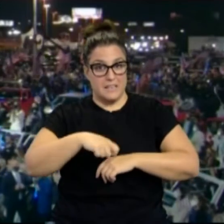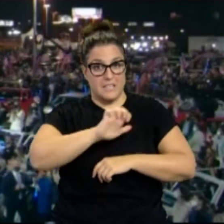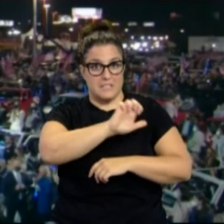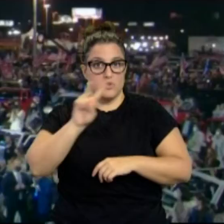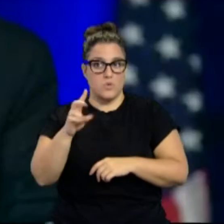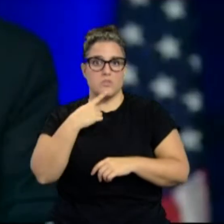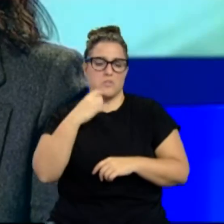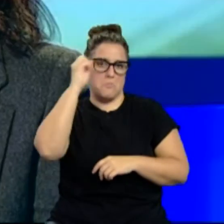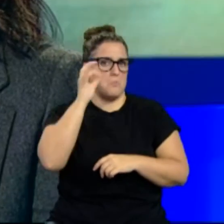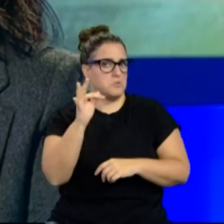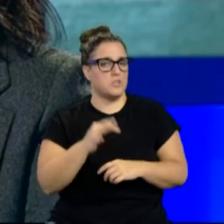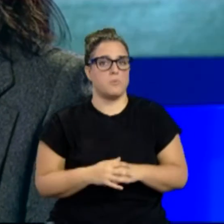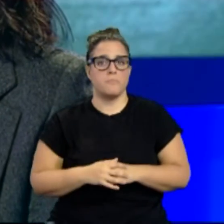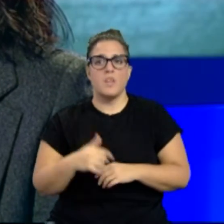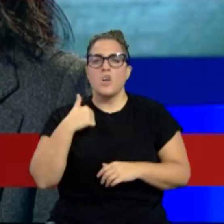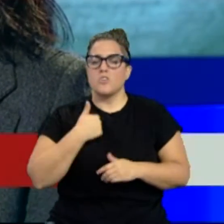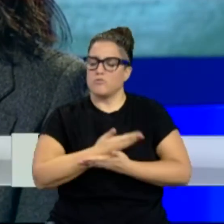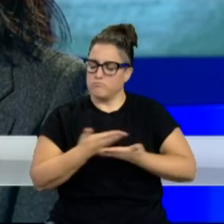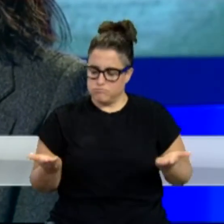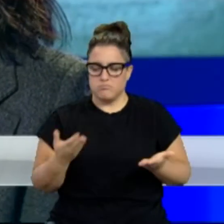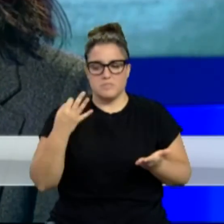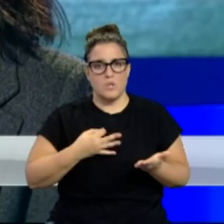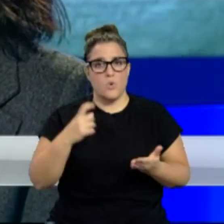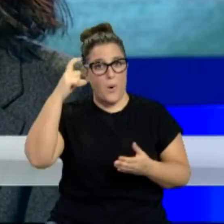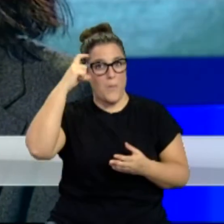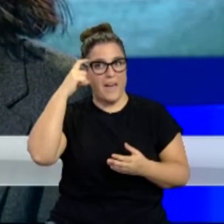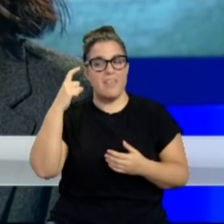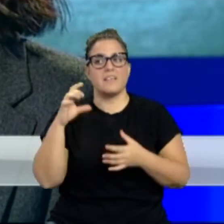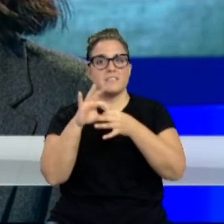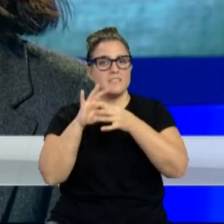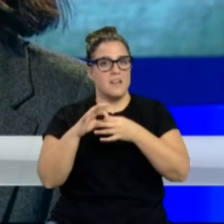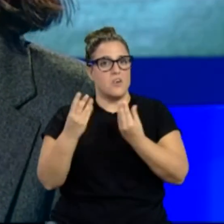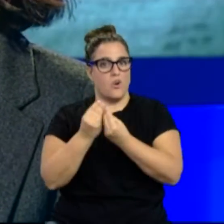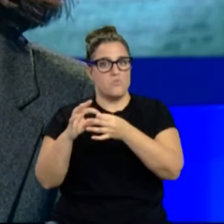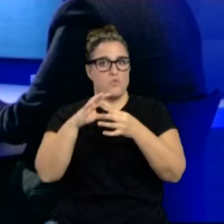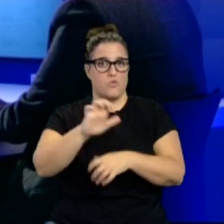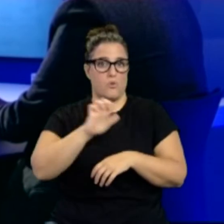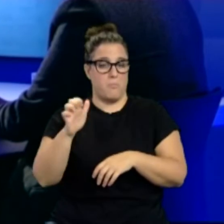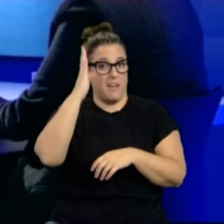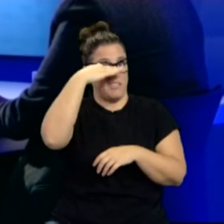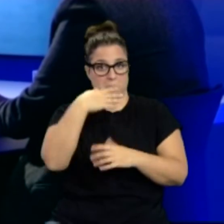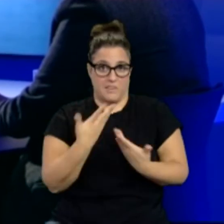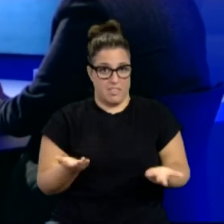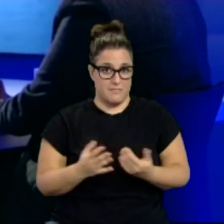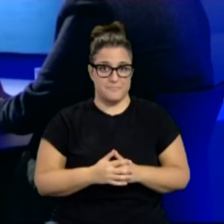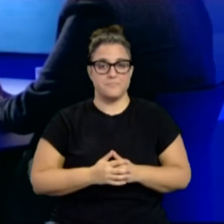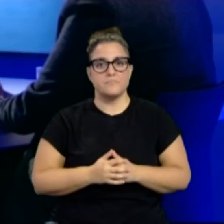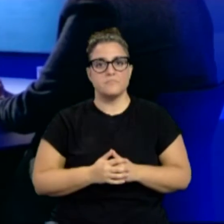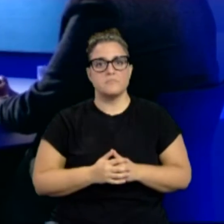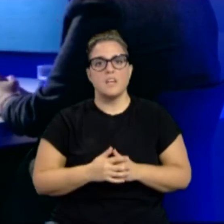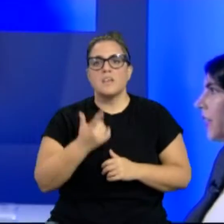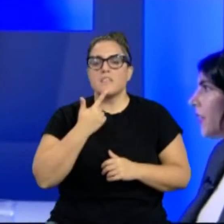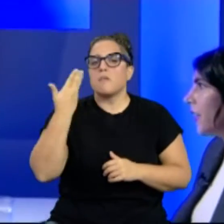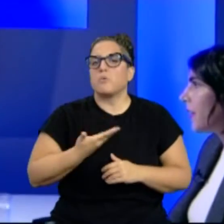muestra optimista. Y yo estoy convencida que Biden va a buscar en la Unión Europea ese aliado que no ha tenido Trump. Resalta la importancia de todos los